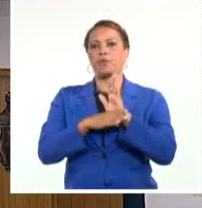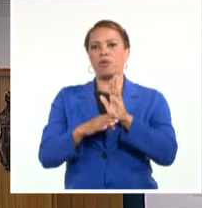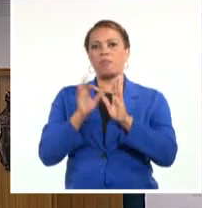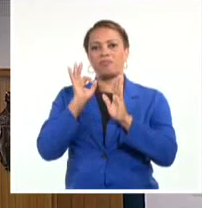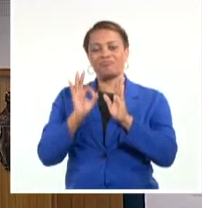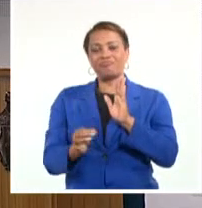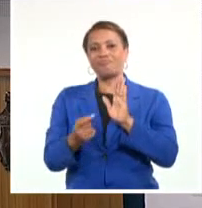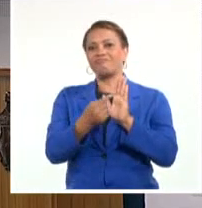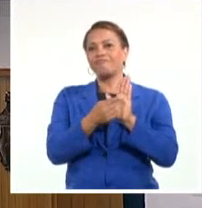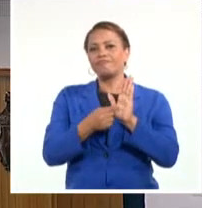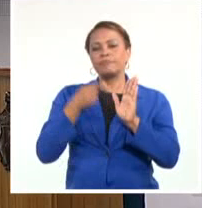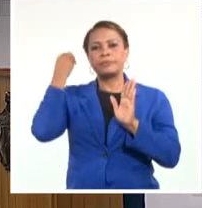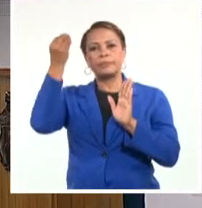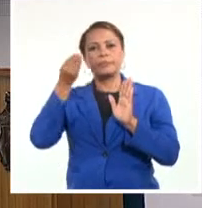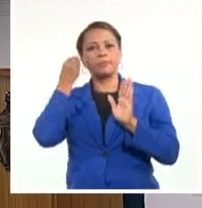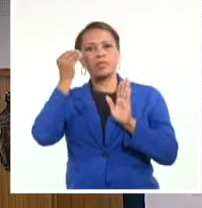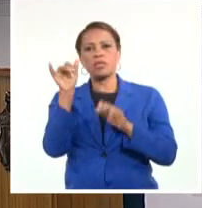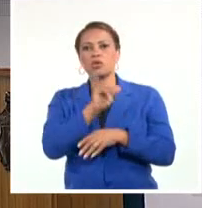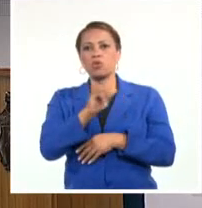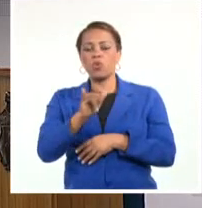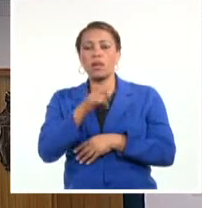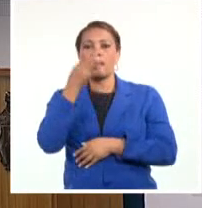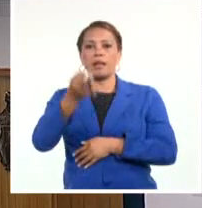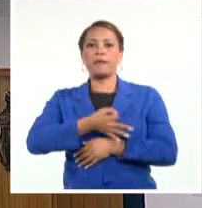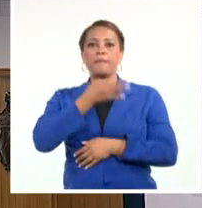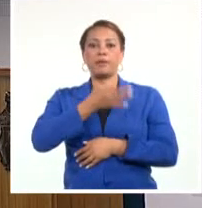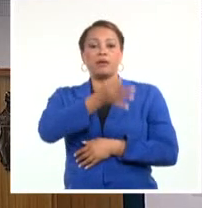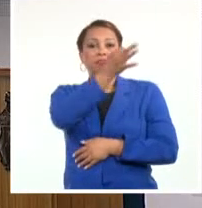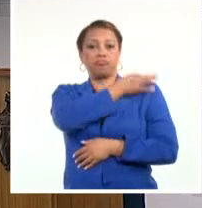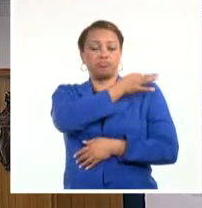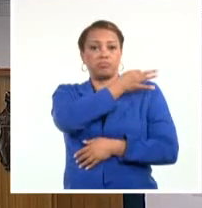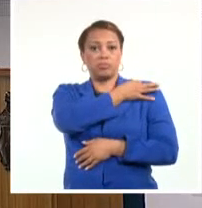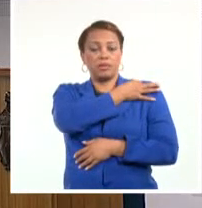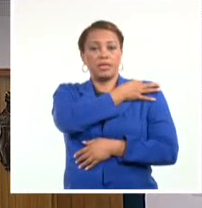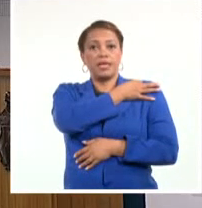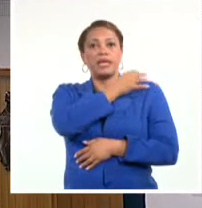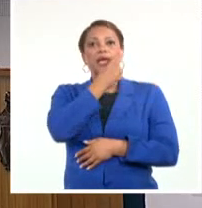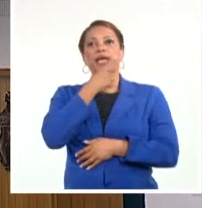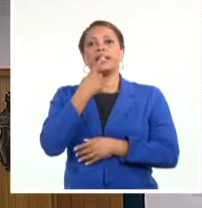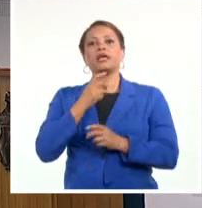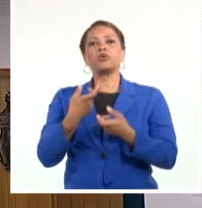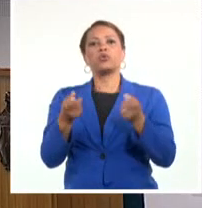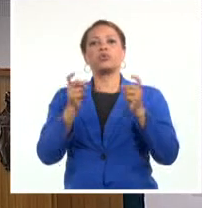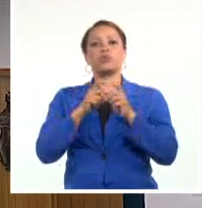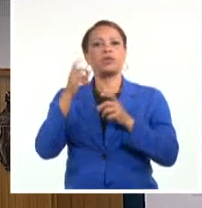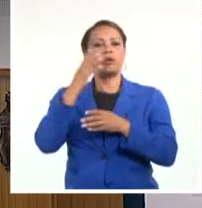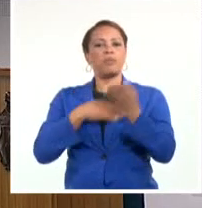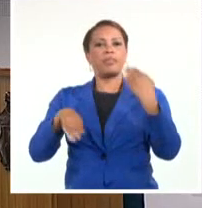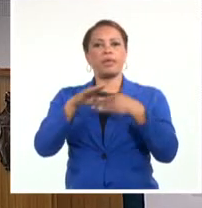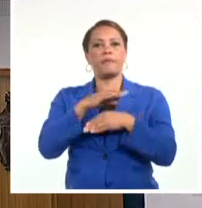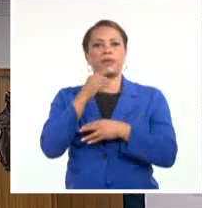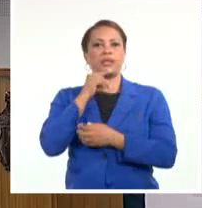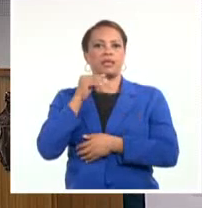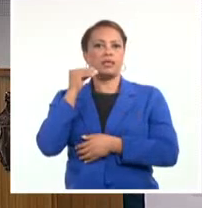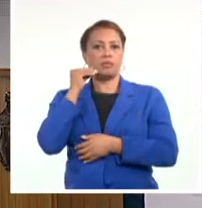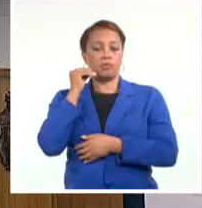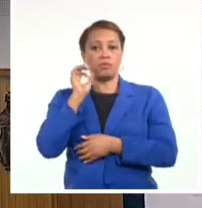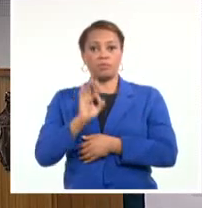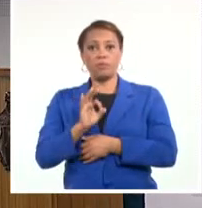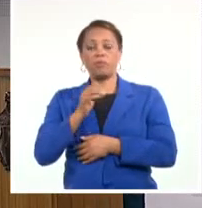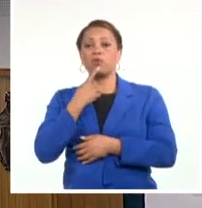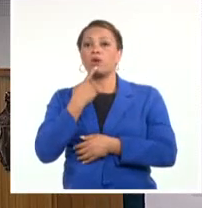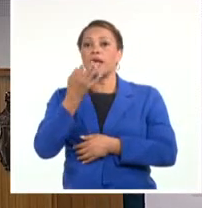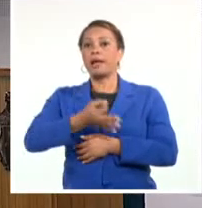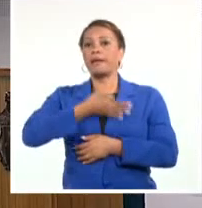reflexionara el General de Ejército en el Consejo de Ministros de octubre de 2014,